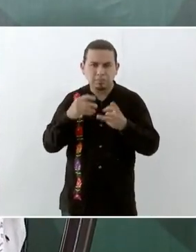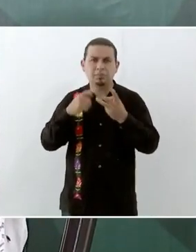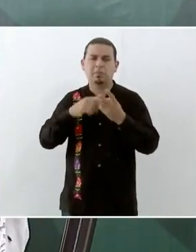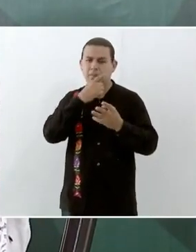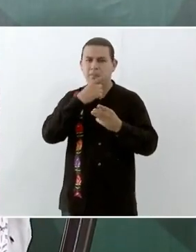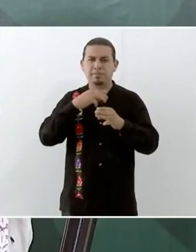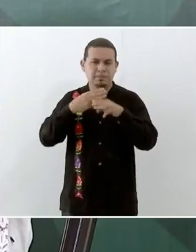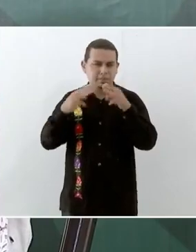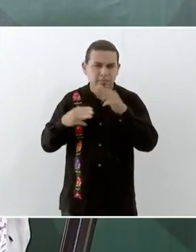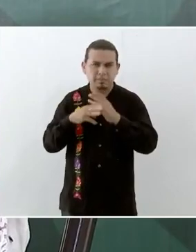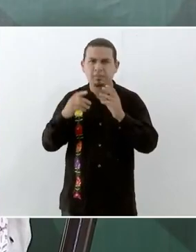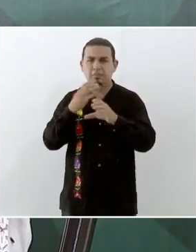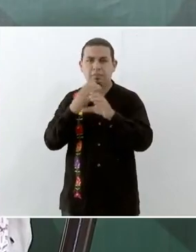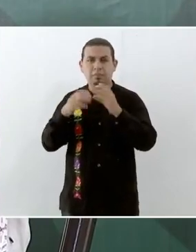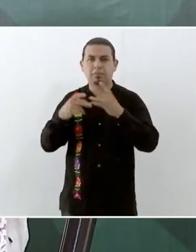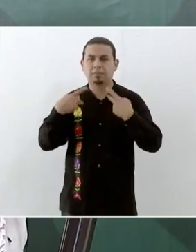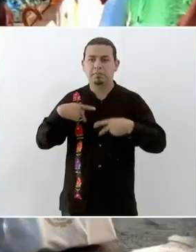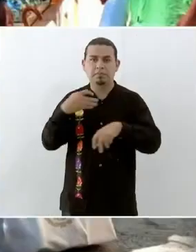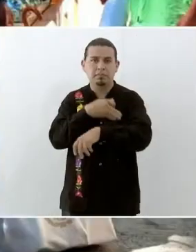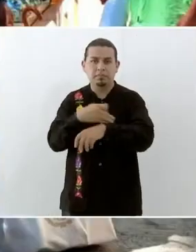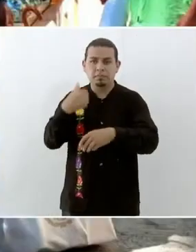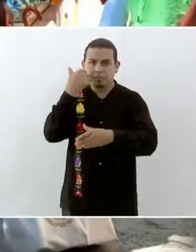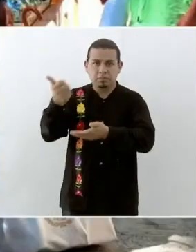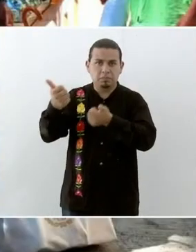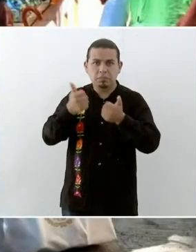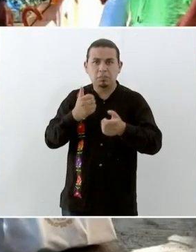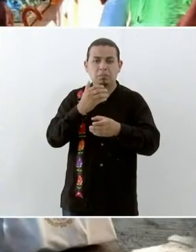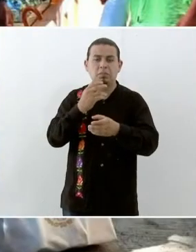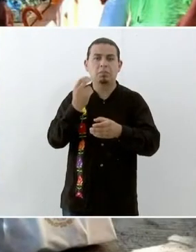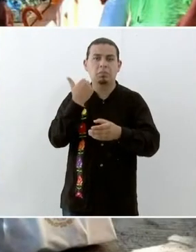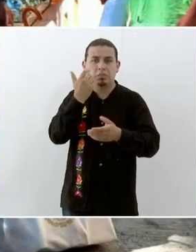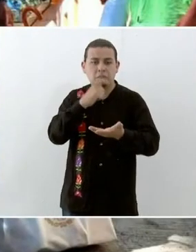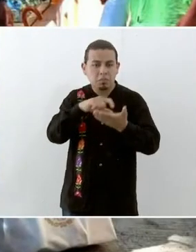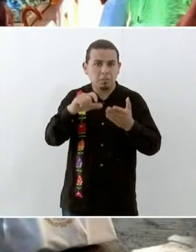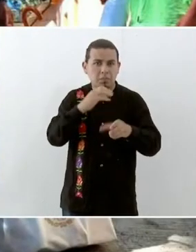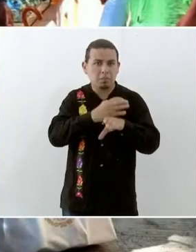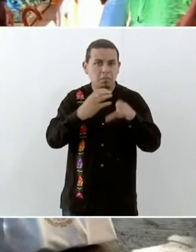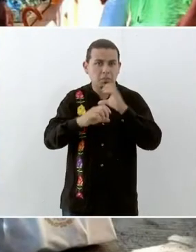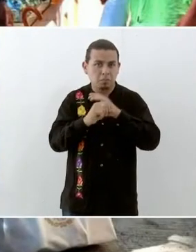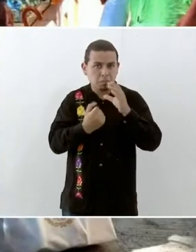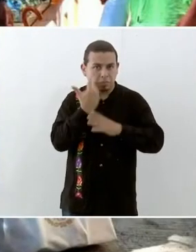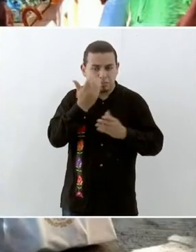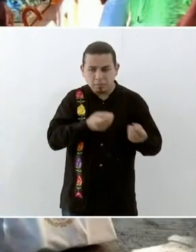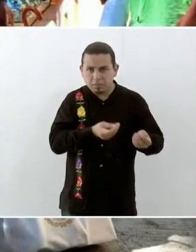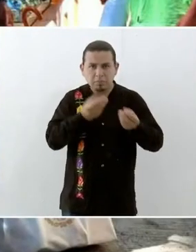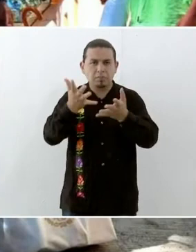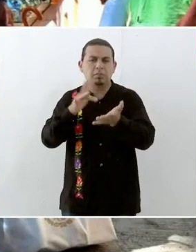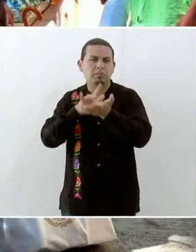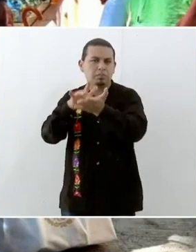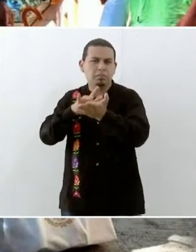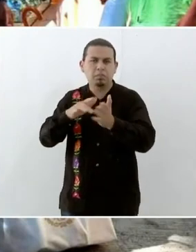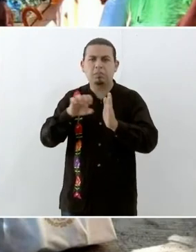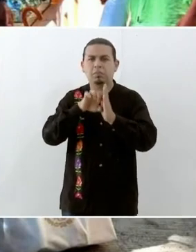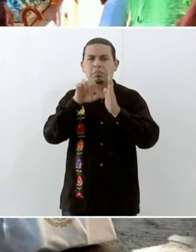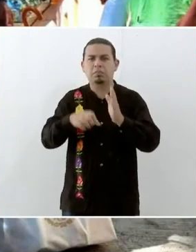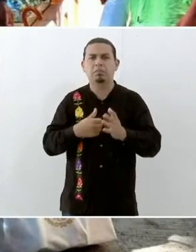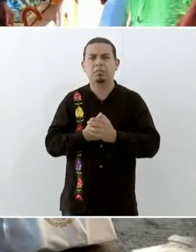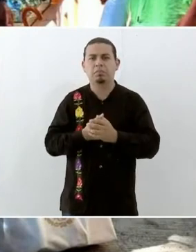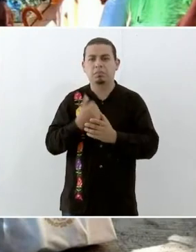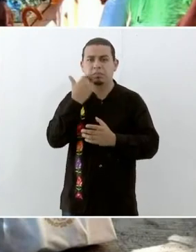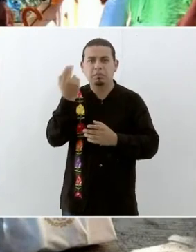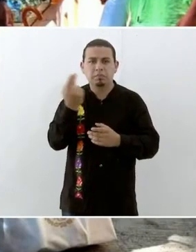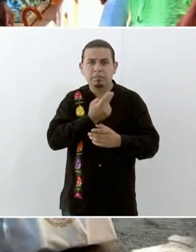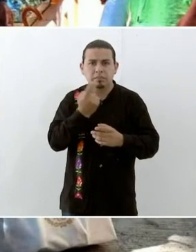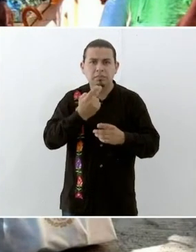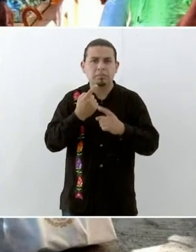familias son artículos nuevos que es importante comentarlo que son artículos confiscados y